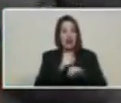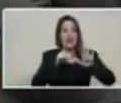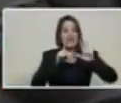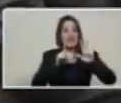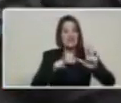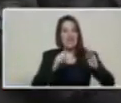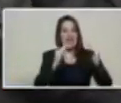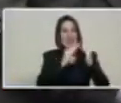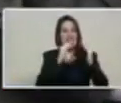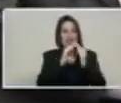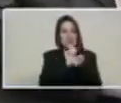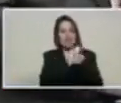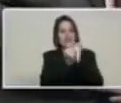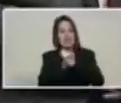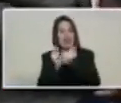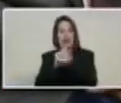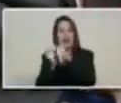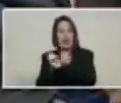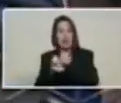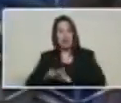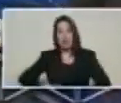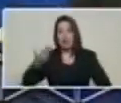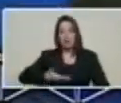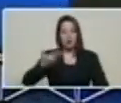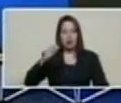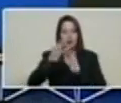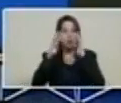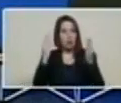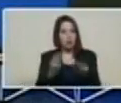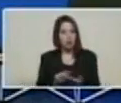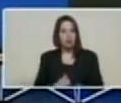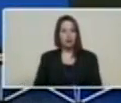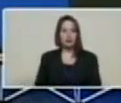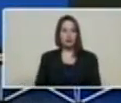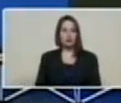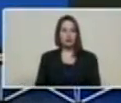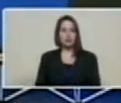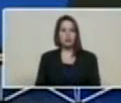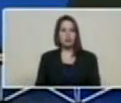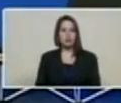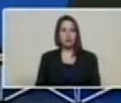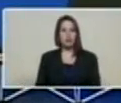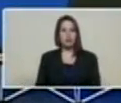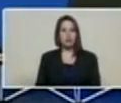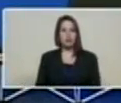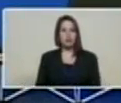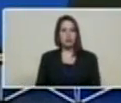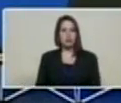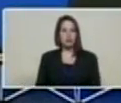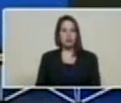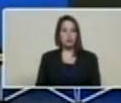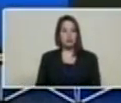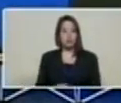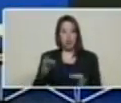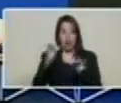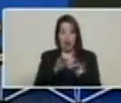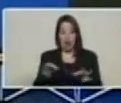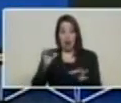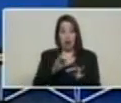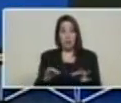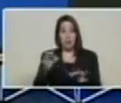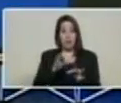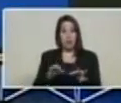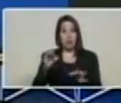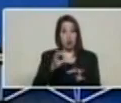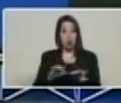exchanges más poderosas del mundo. Esto quiere decir que el petro venezolano,